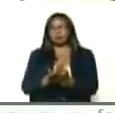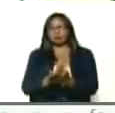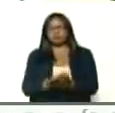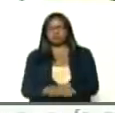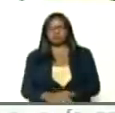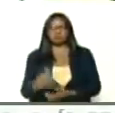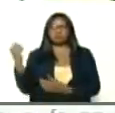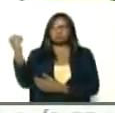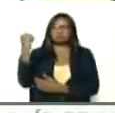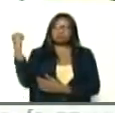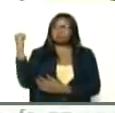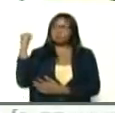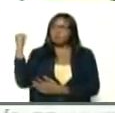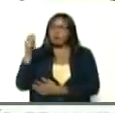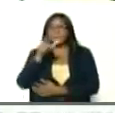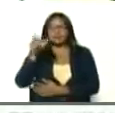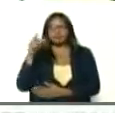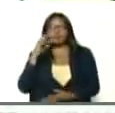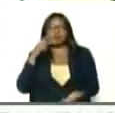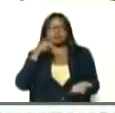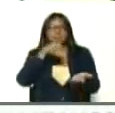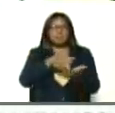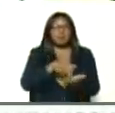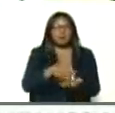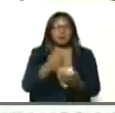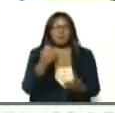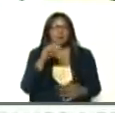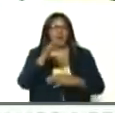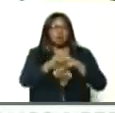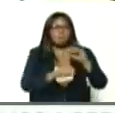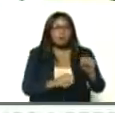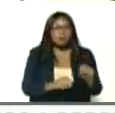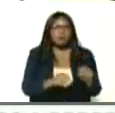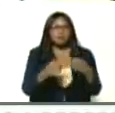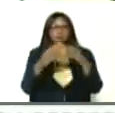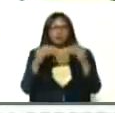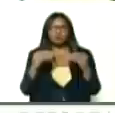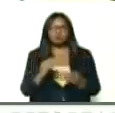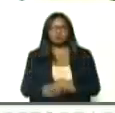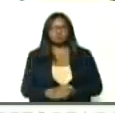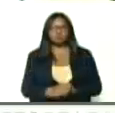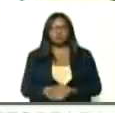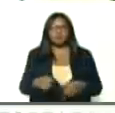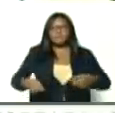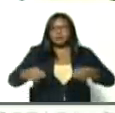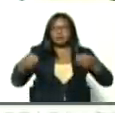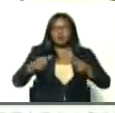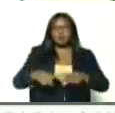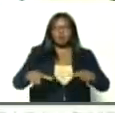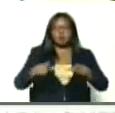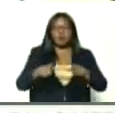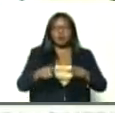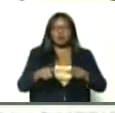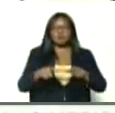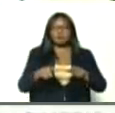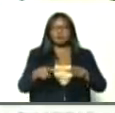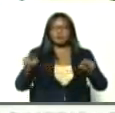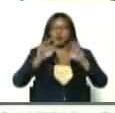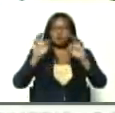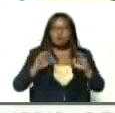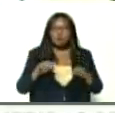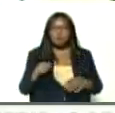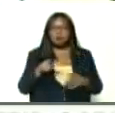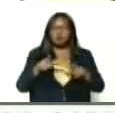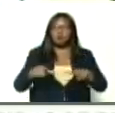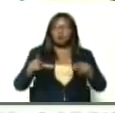todas esas medidas, para la persona, entraba, que salía, que compraba, y los mercados, y sitios de grande concentración, bueno, son